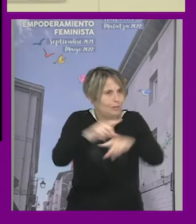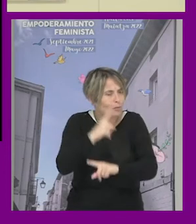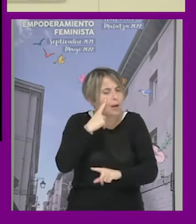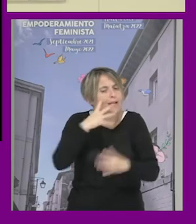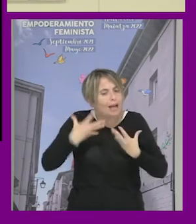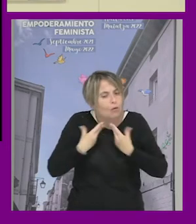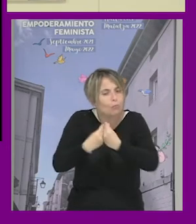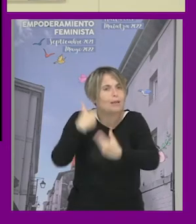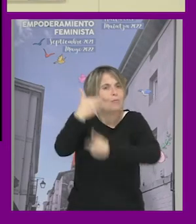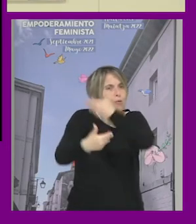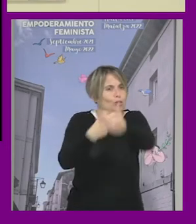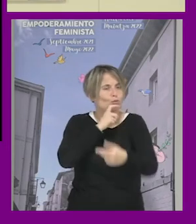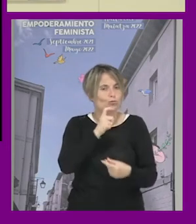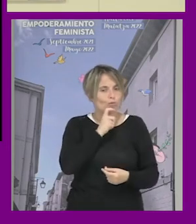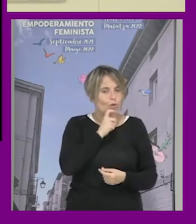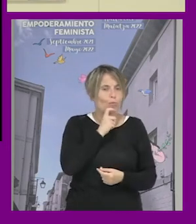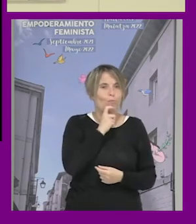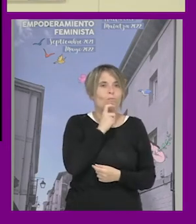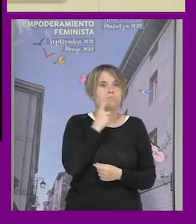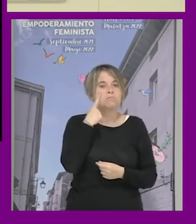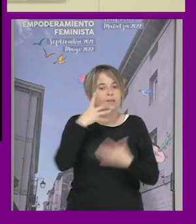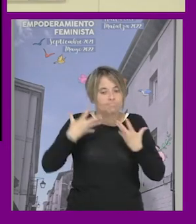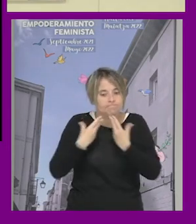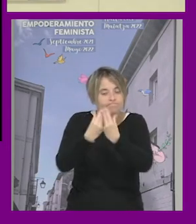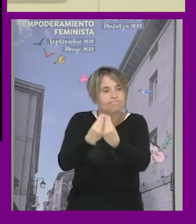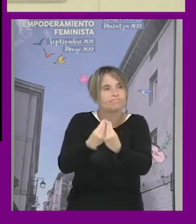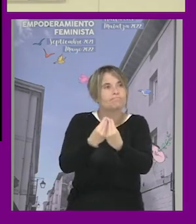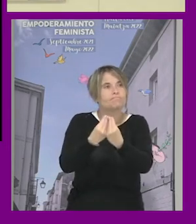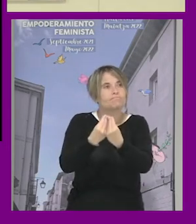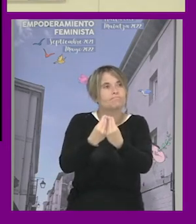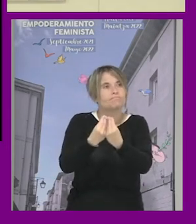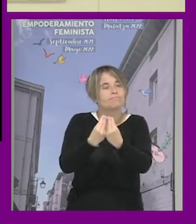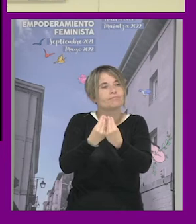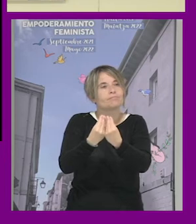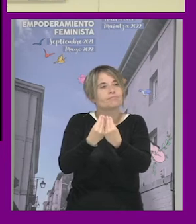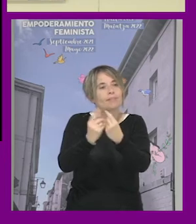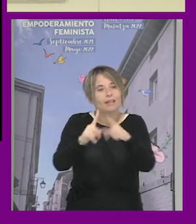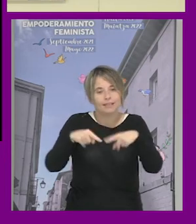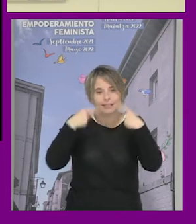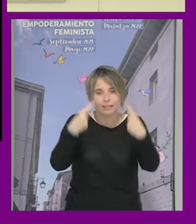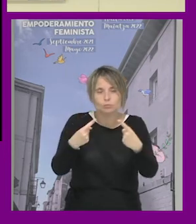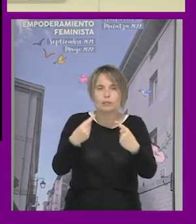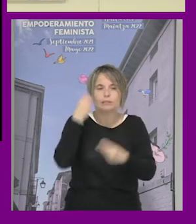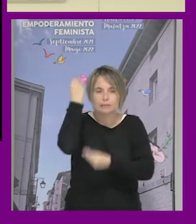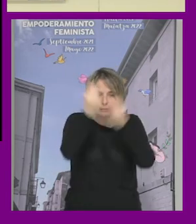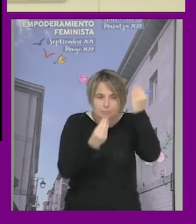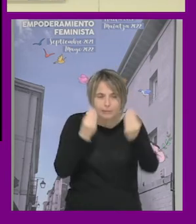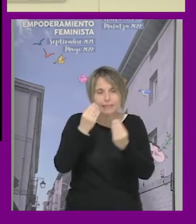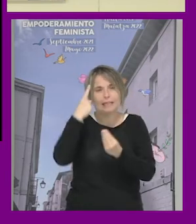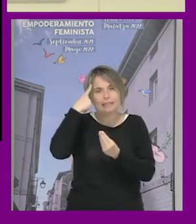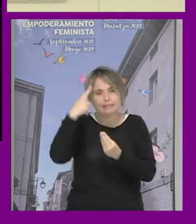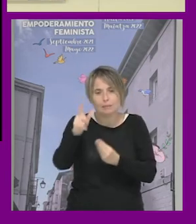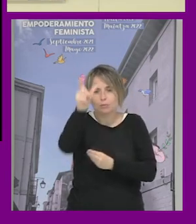acompañamos estos procesos para que a nos repensemos y sepamos